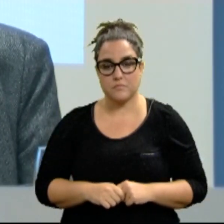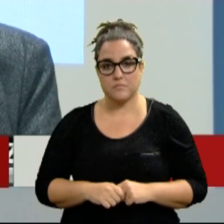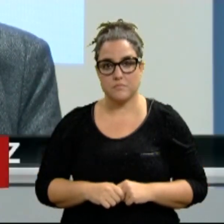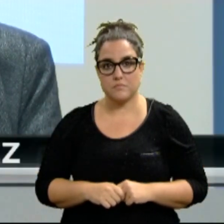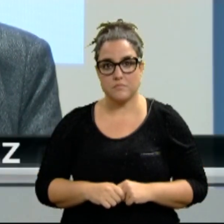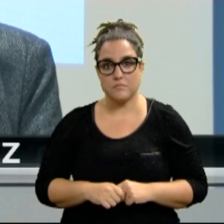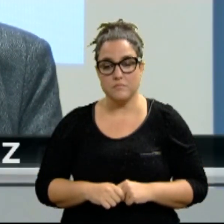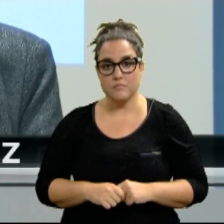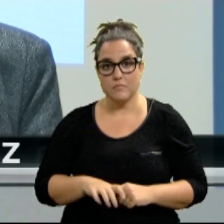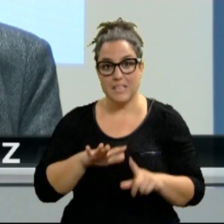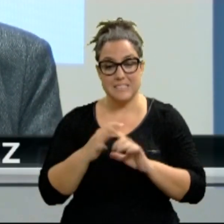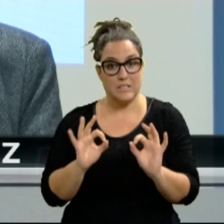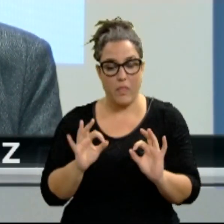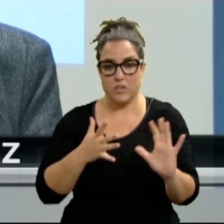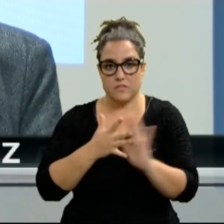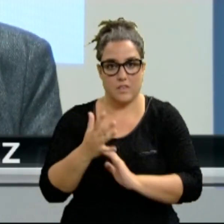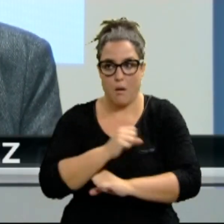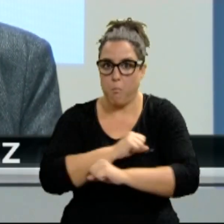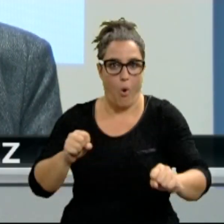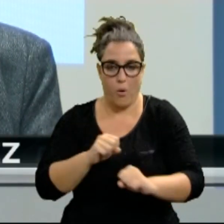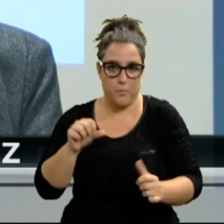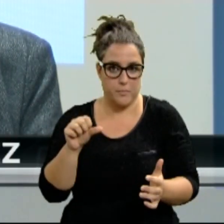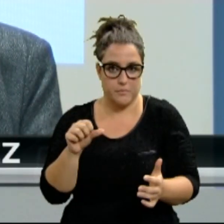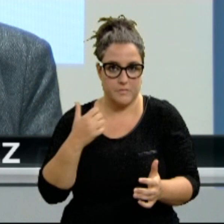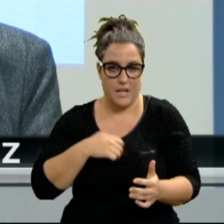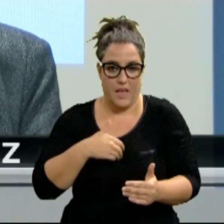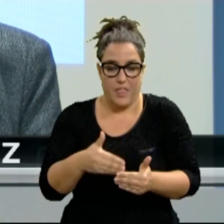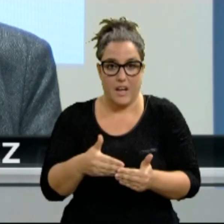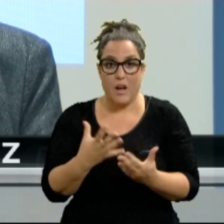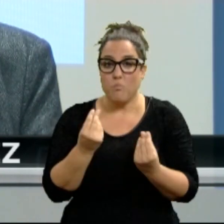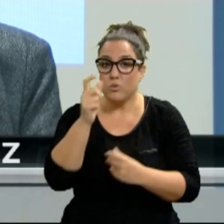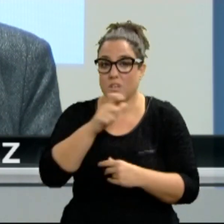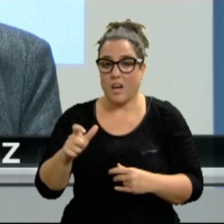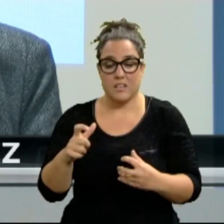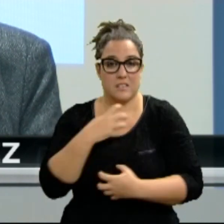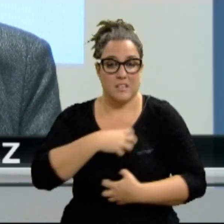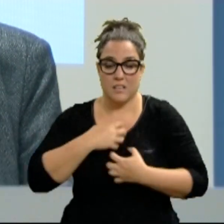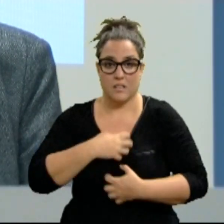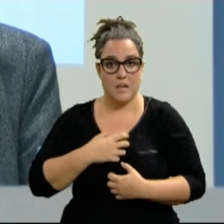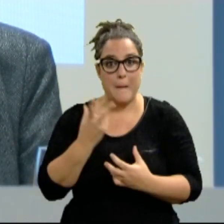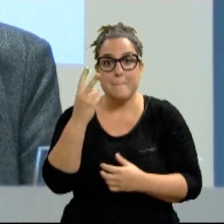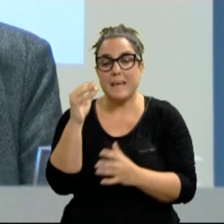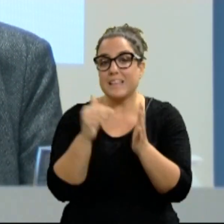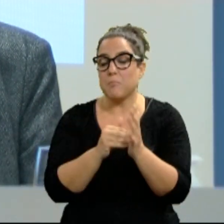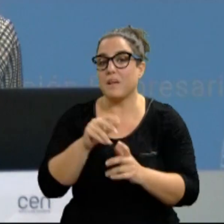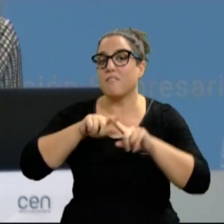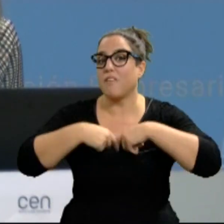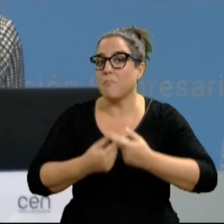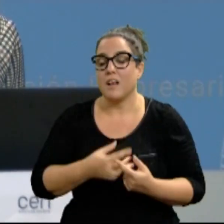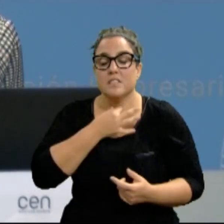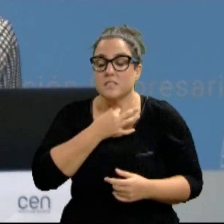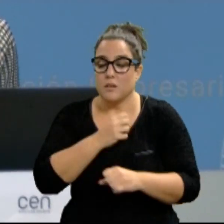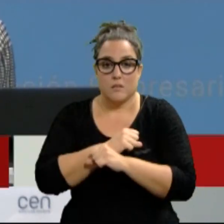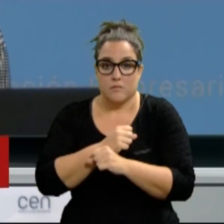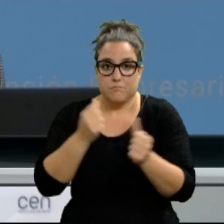Esta situación está cerca de explotar. Tenemos a gente desesperada. A 20.000 familias al borde de la quiebra. Porque